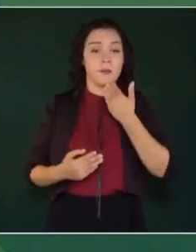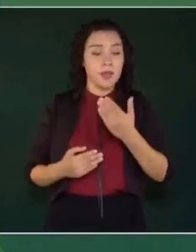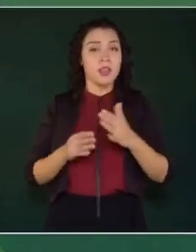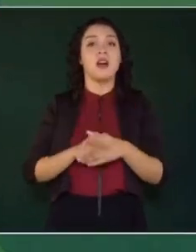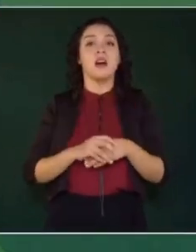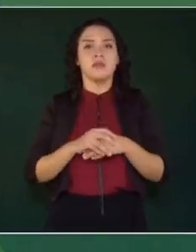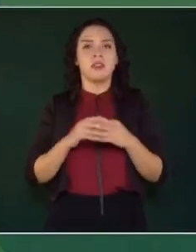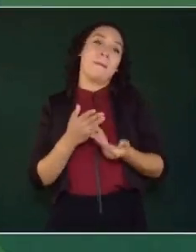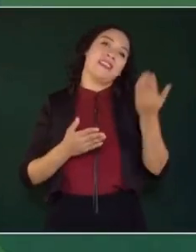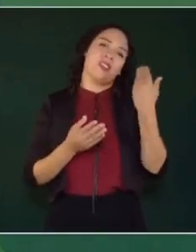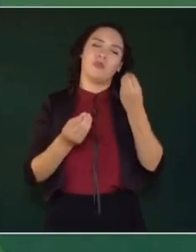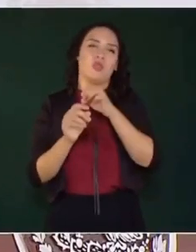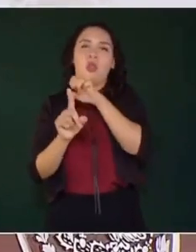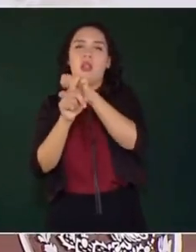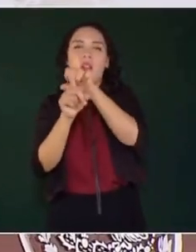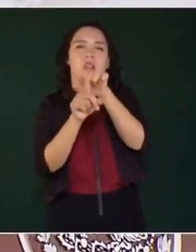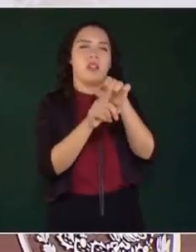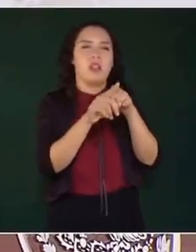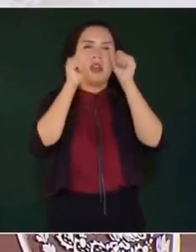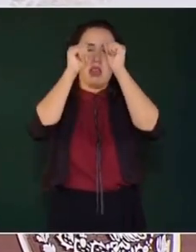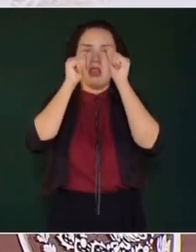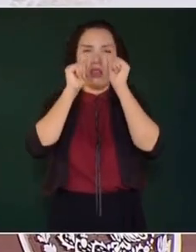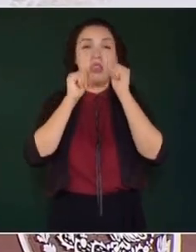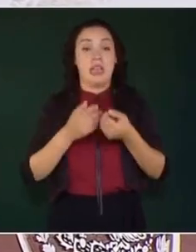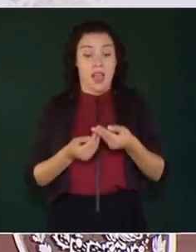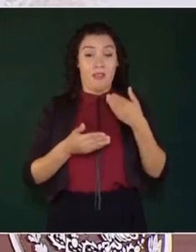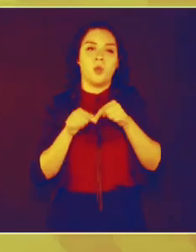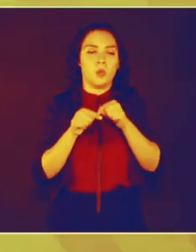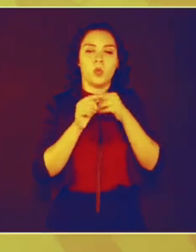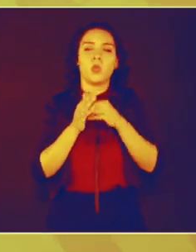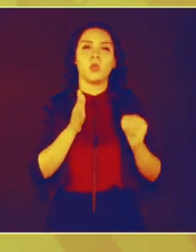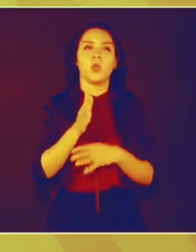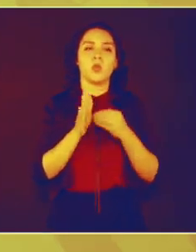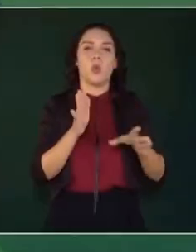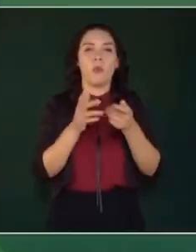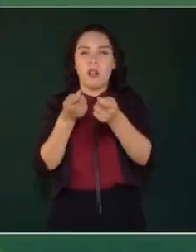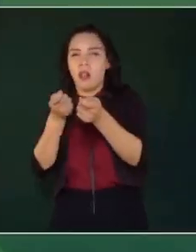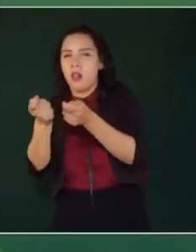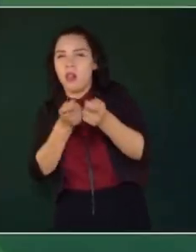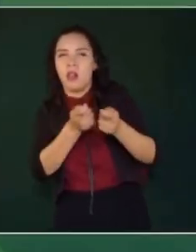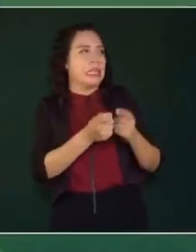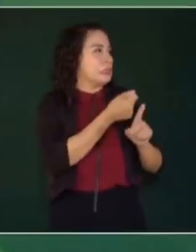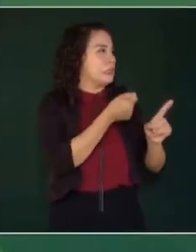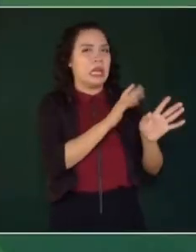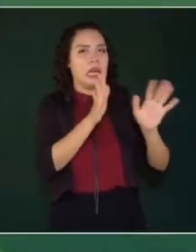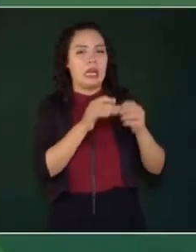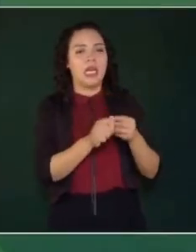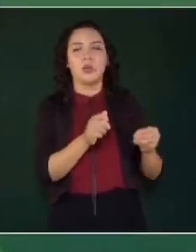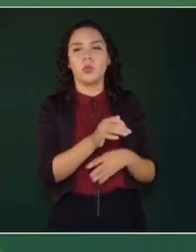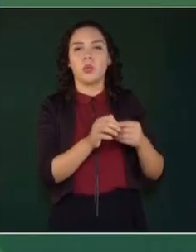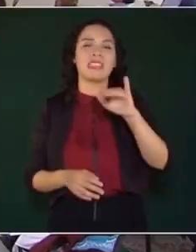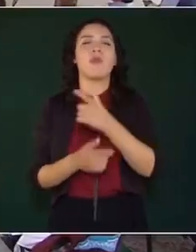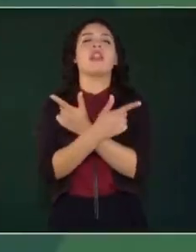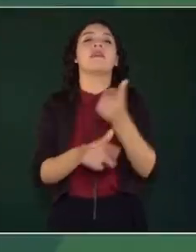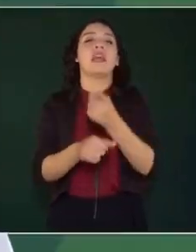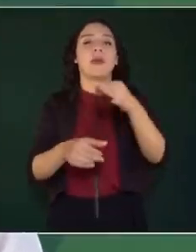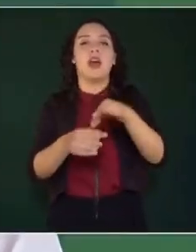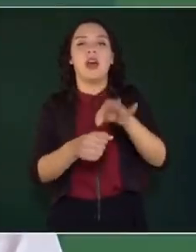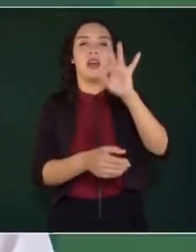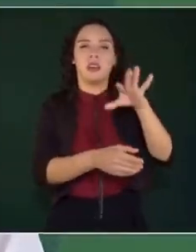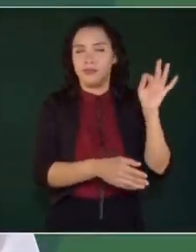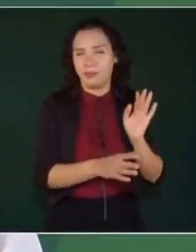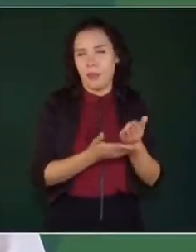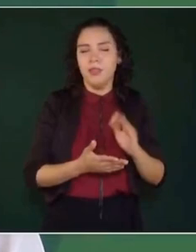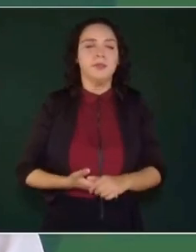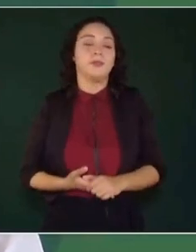nos tenían engañados, la prensa no informaba, los medios no informaban, manipulaban. Y tampoco había democracia. La fachada